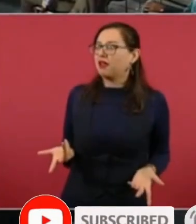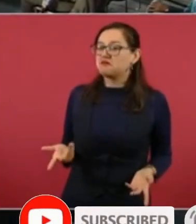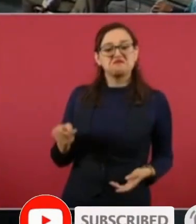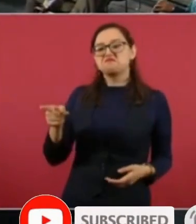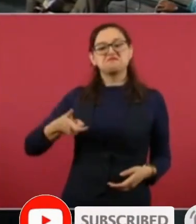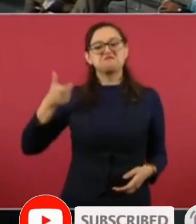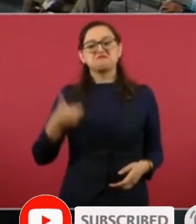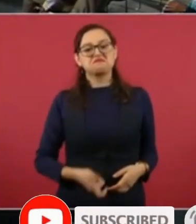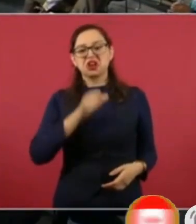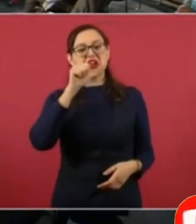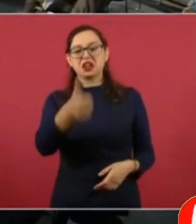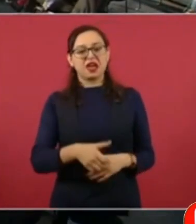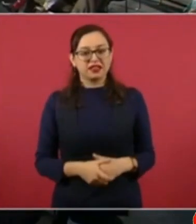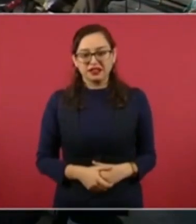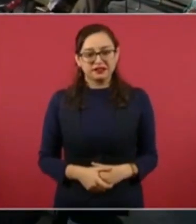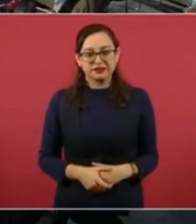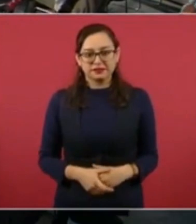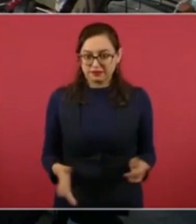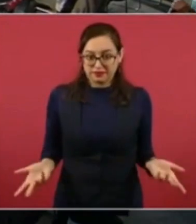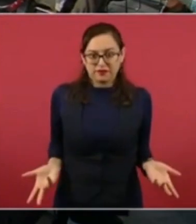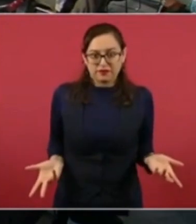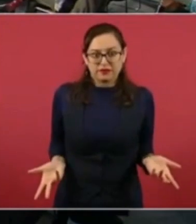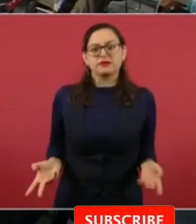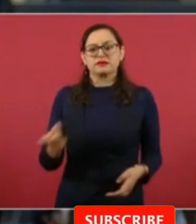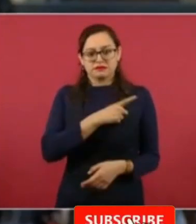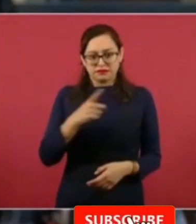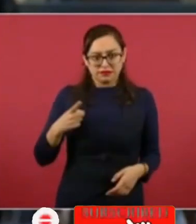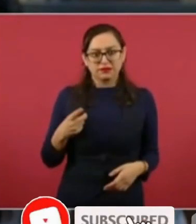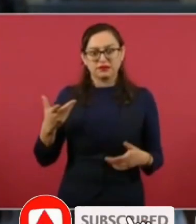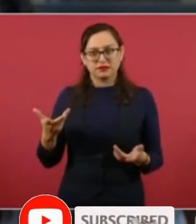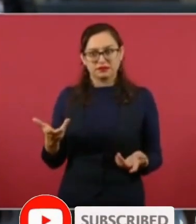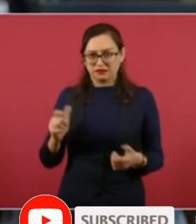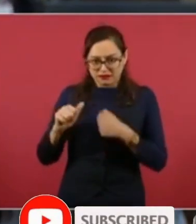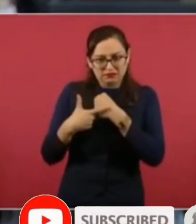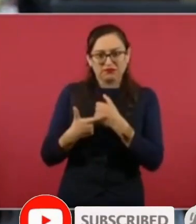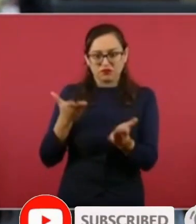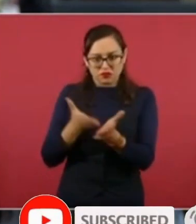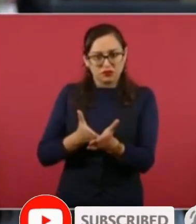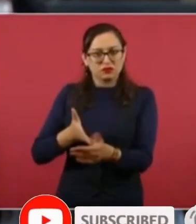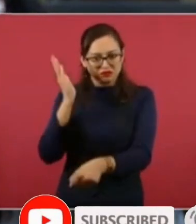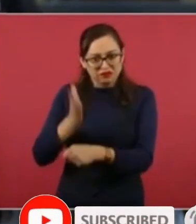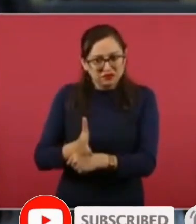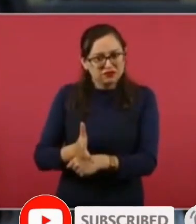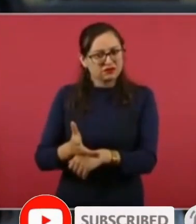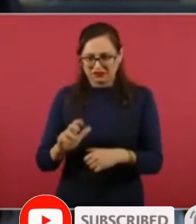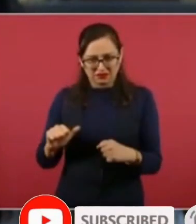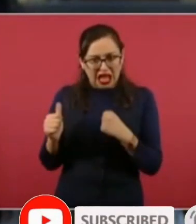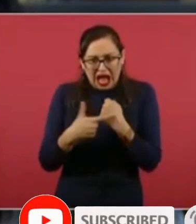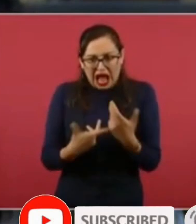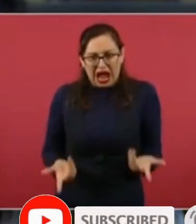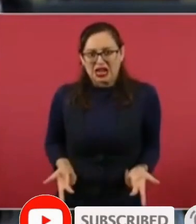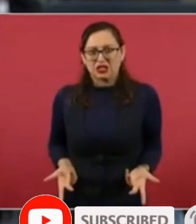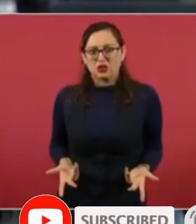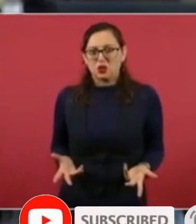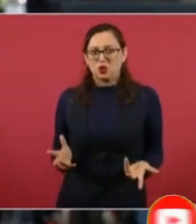compromiso de que mientras paguen se les detiene también la publicidad oficial presidente no podría haber un compromiso de que los